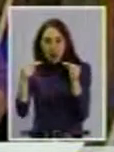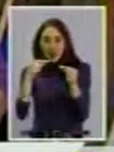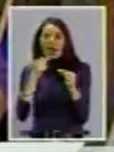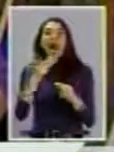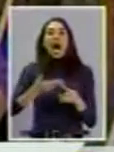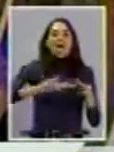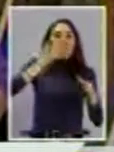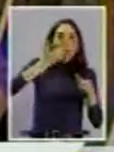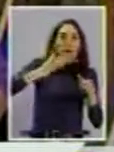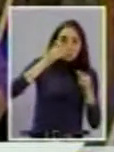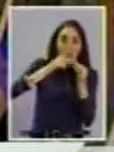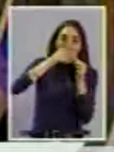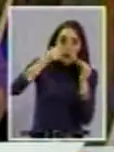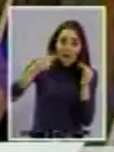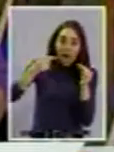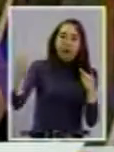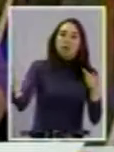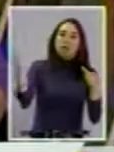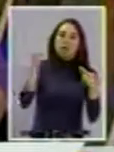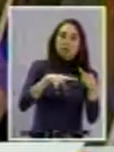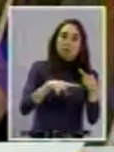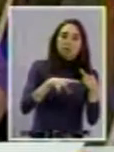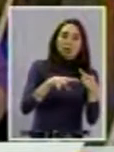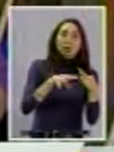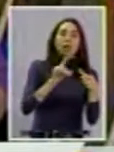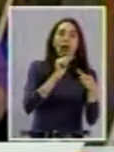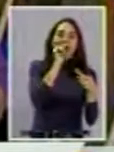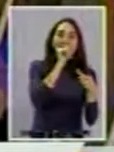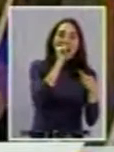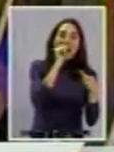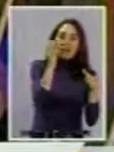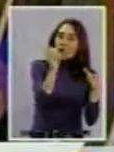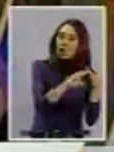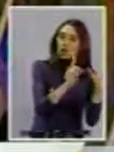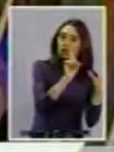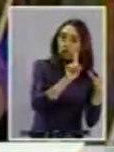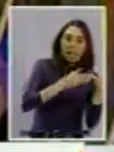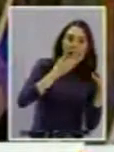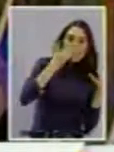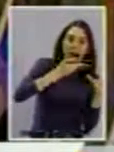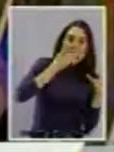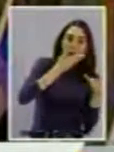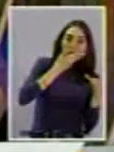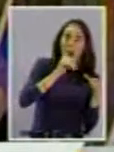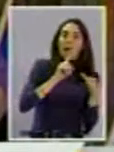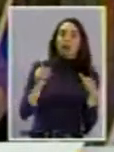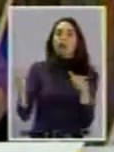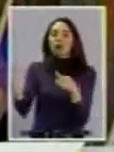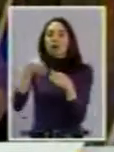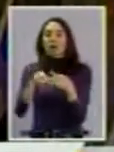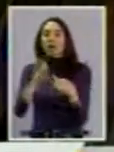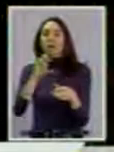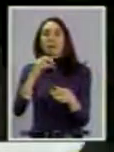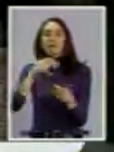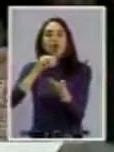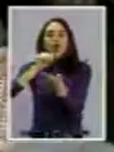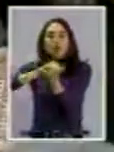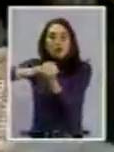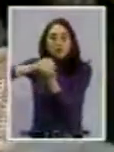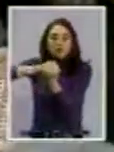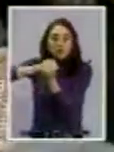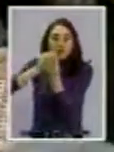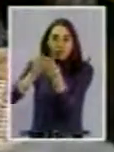hacemos cazuela y le ponemos, en de ponerle arroz a la cazuela, le ponemos el piñón molido.